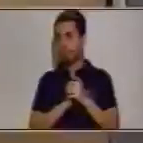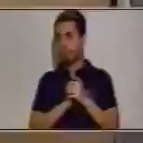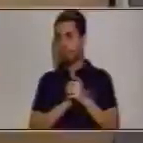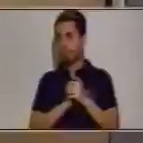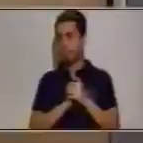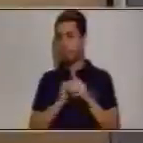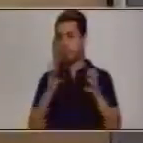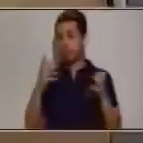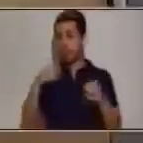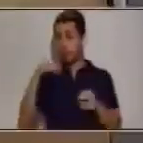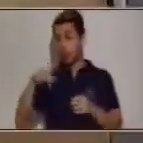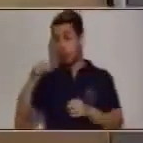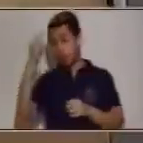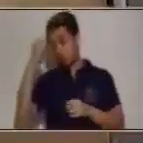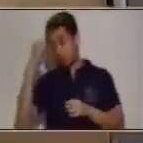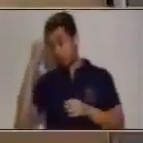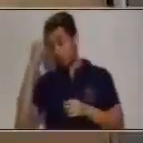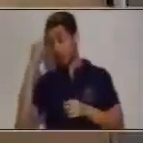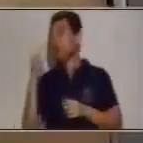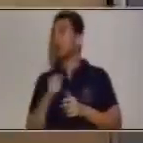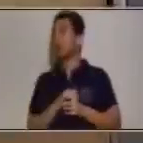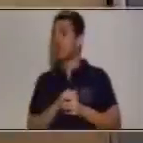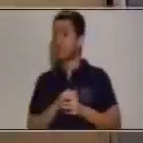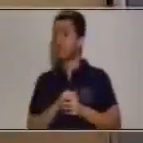que en este caso vamos